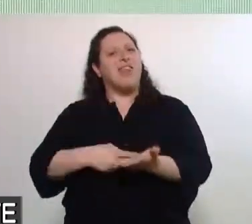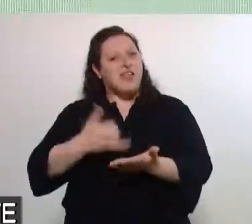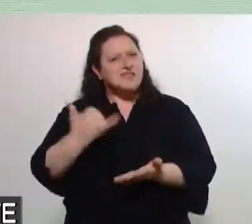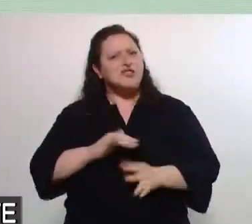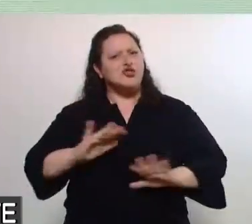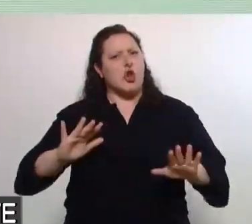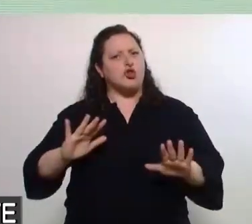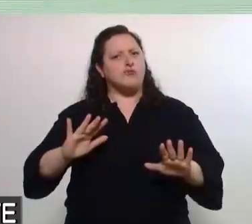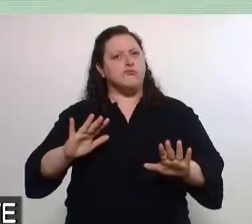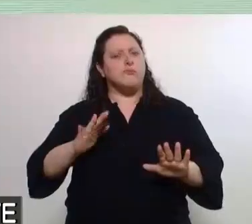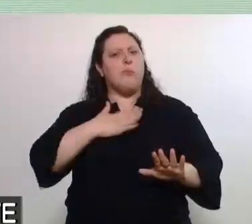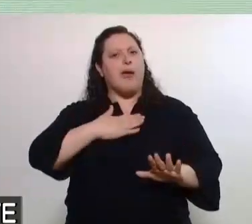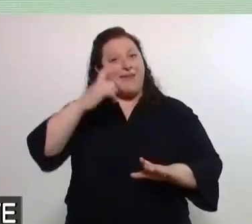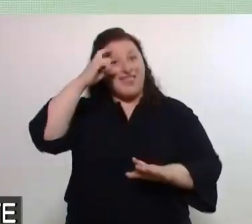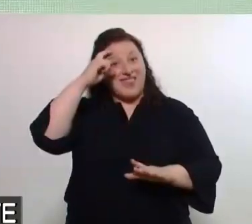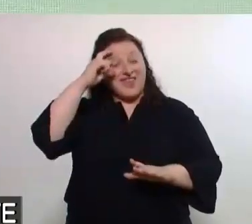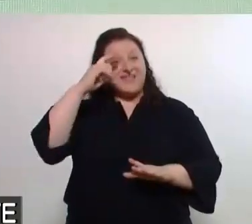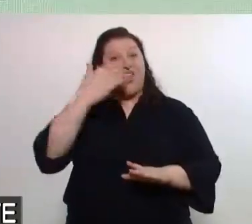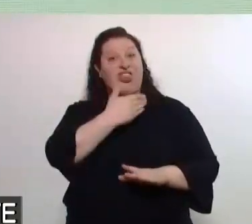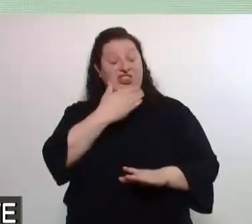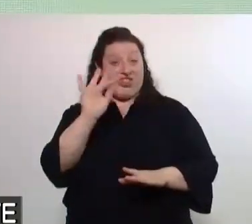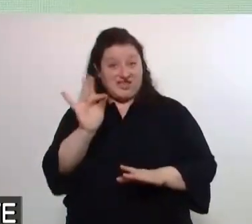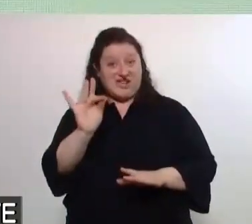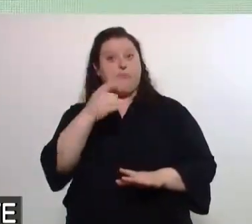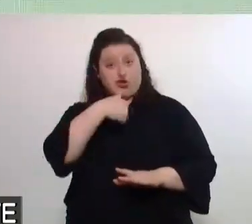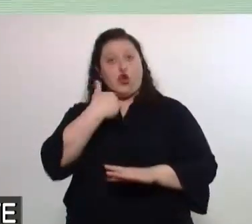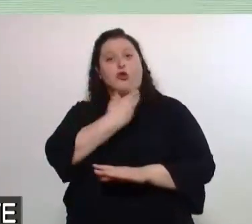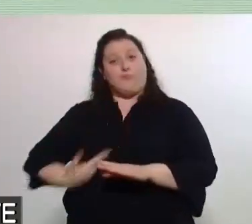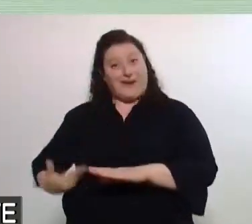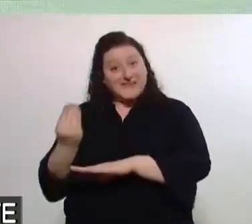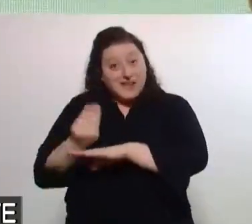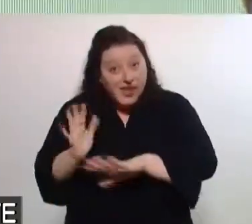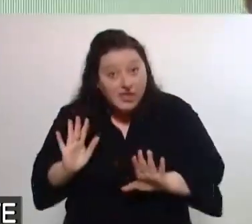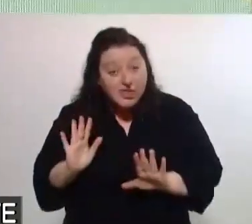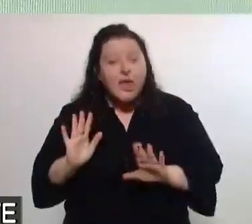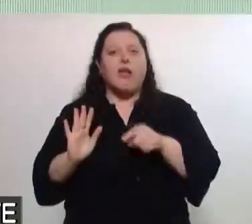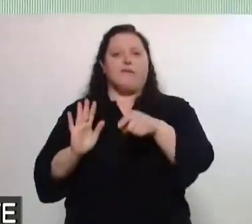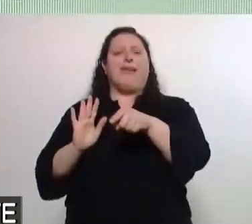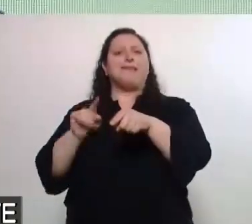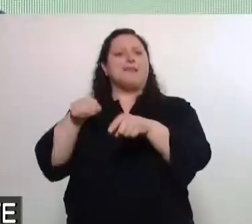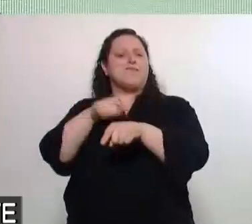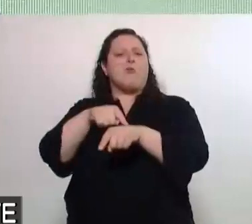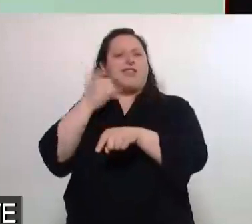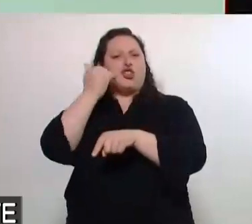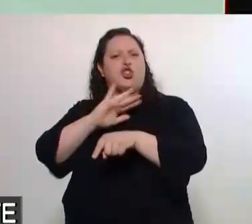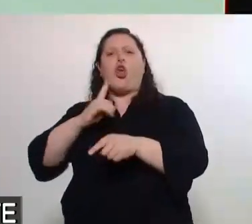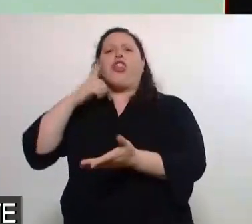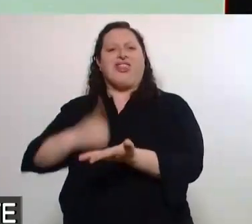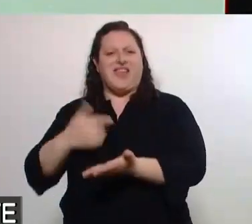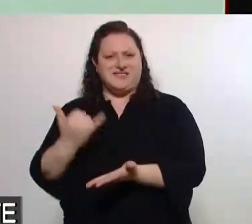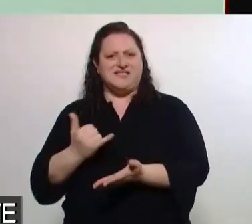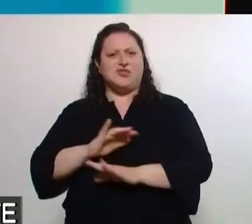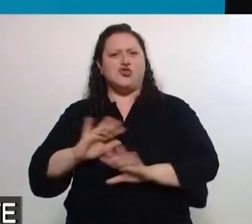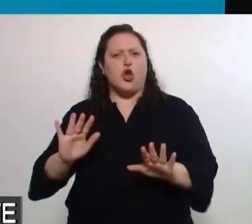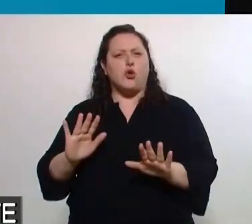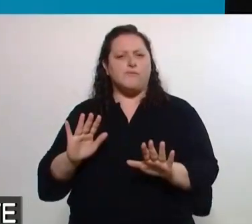el 10 de diciembre, si soy Presidente, y que tiene que ver con entender que a veces